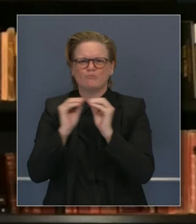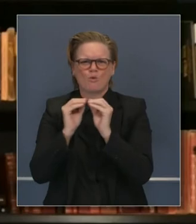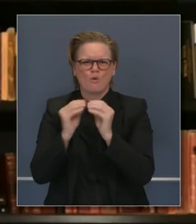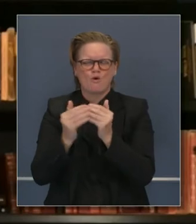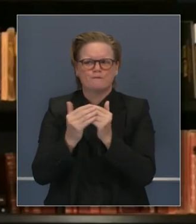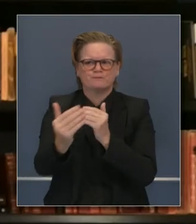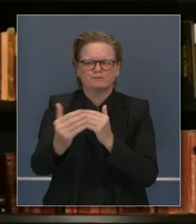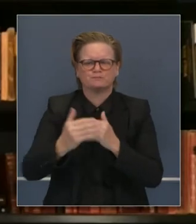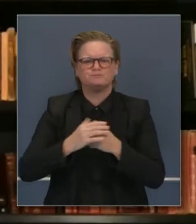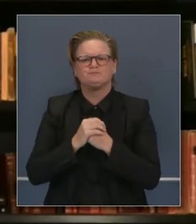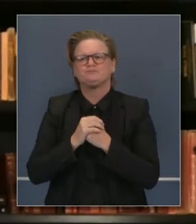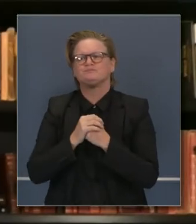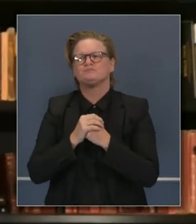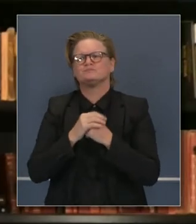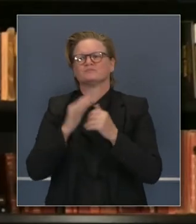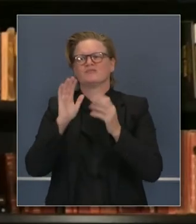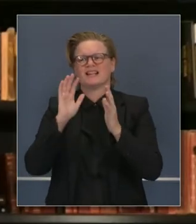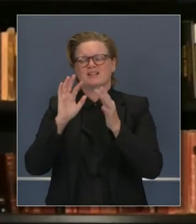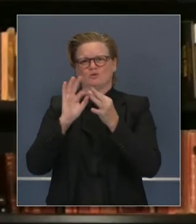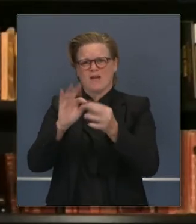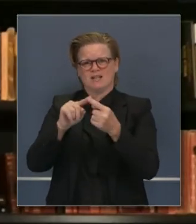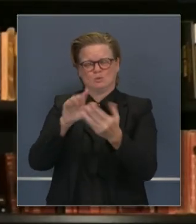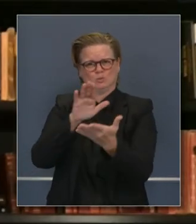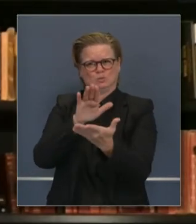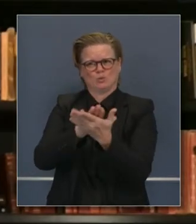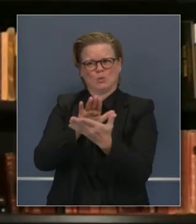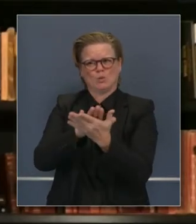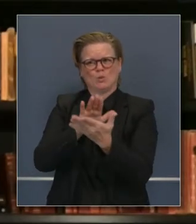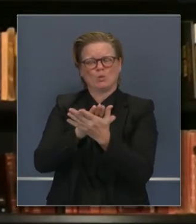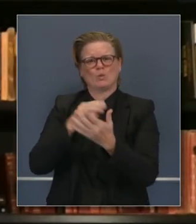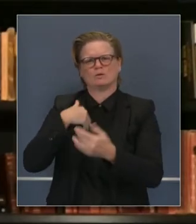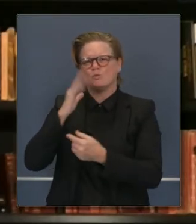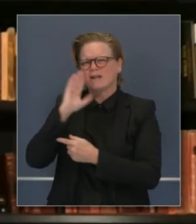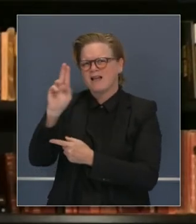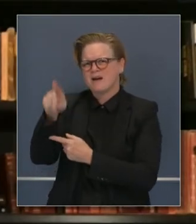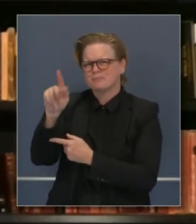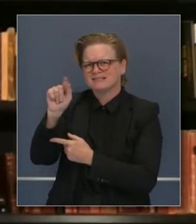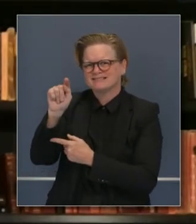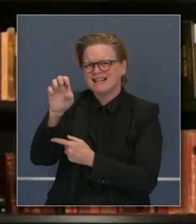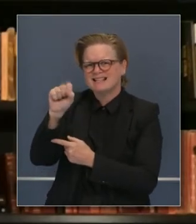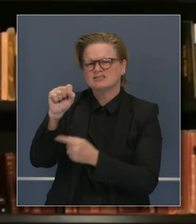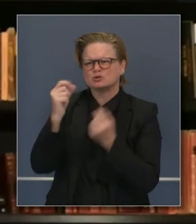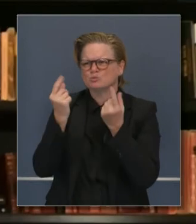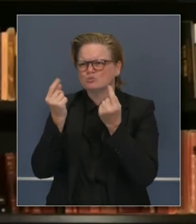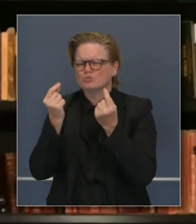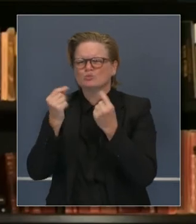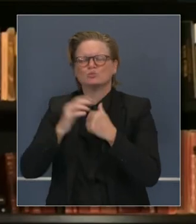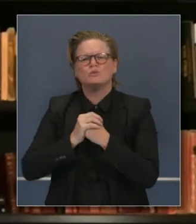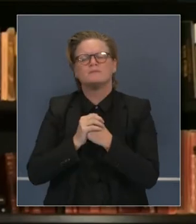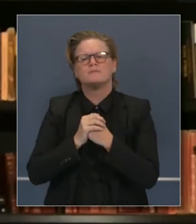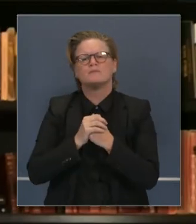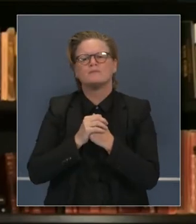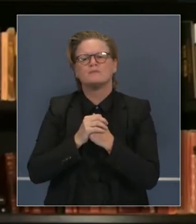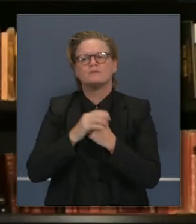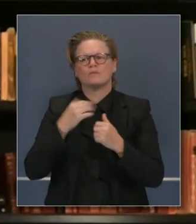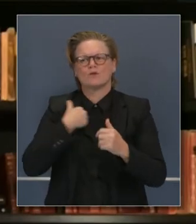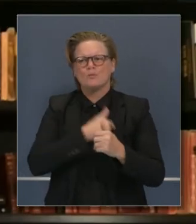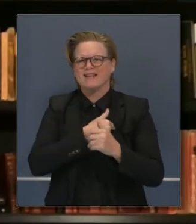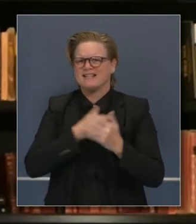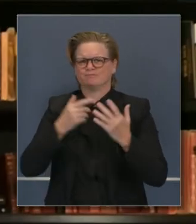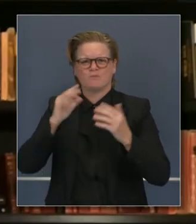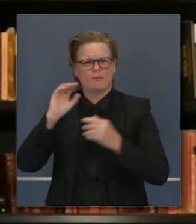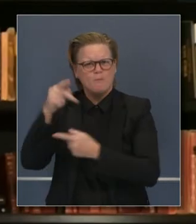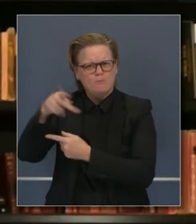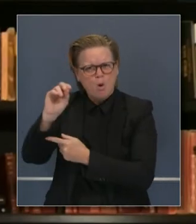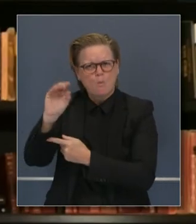cuarentenas. Les traeremos información sobre las escuelas. Queremos avanzar información y